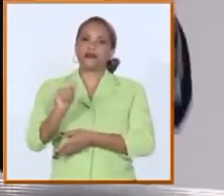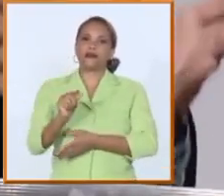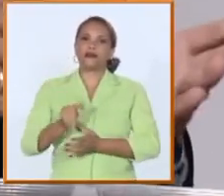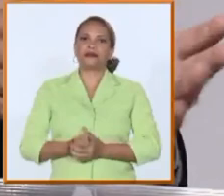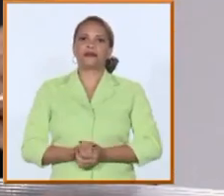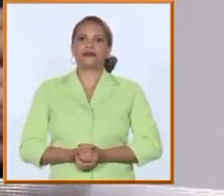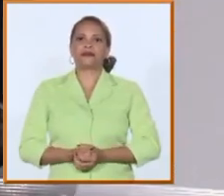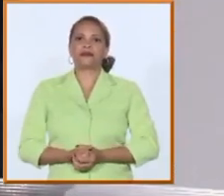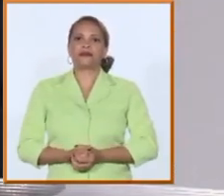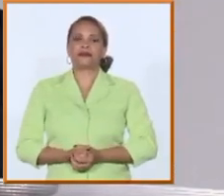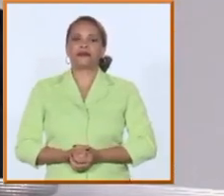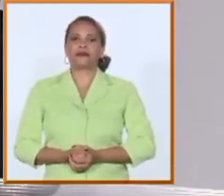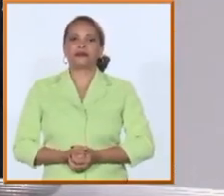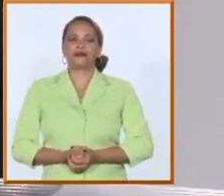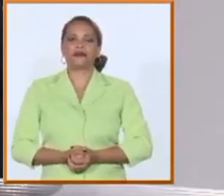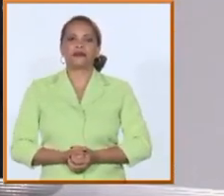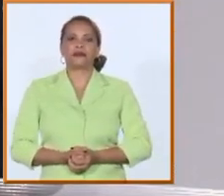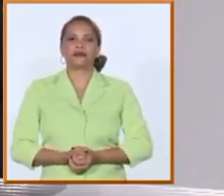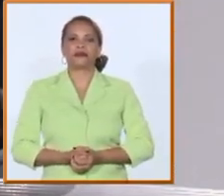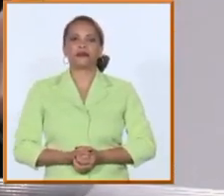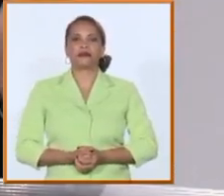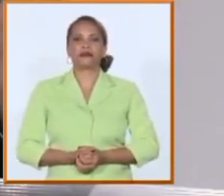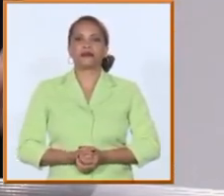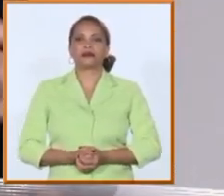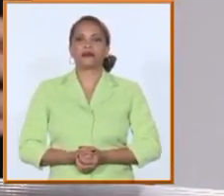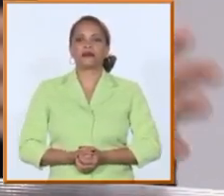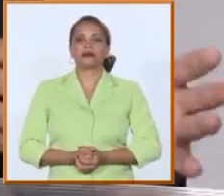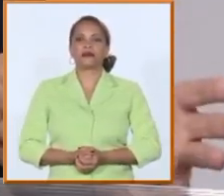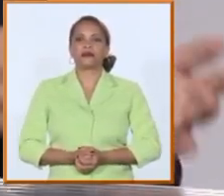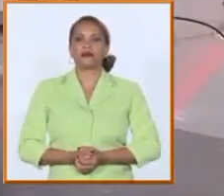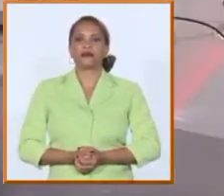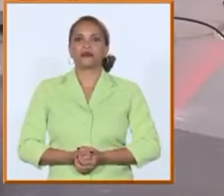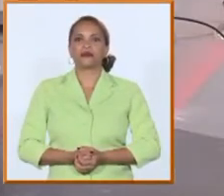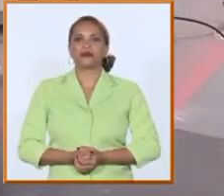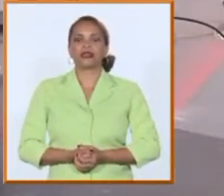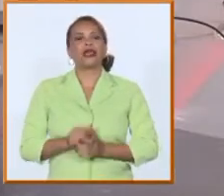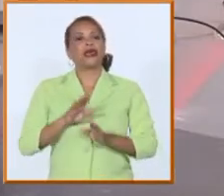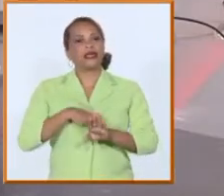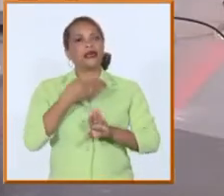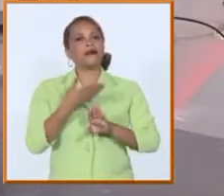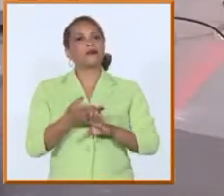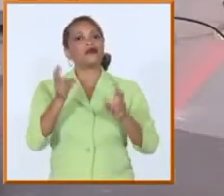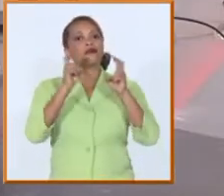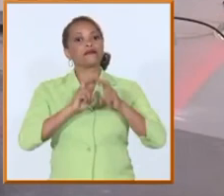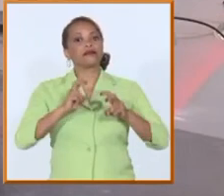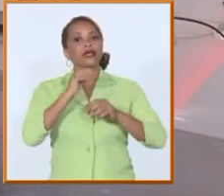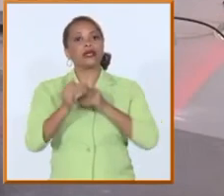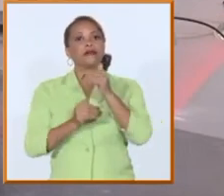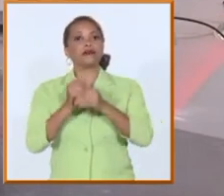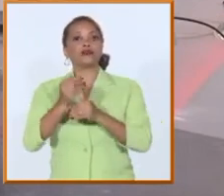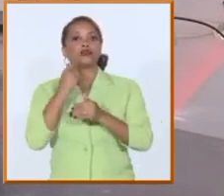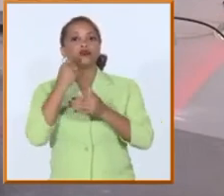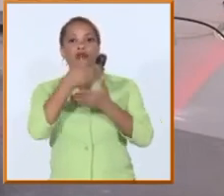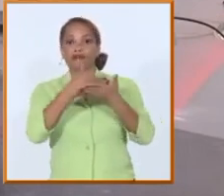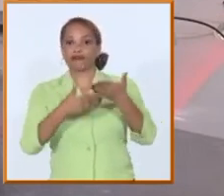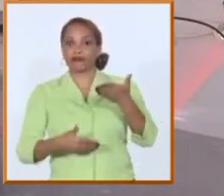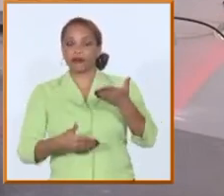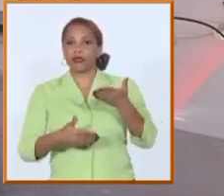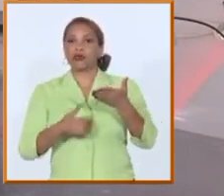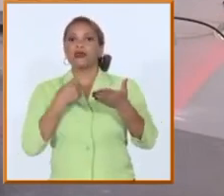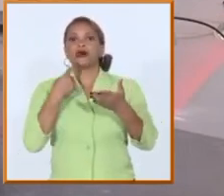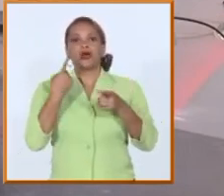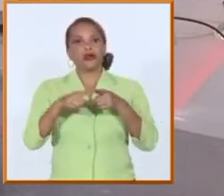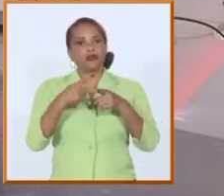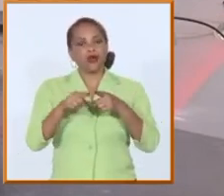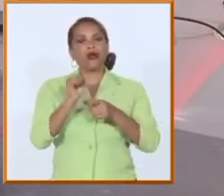situación o situación que después se verifica en los procesos de acreditación que podemos mencionar como otro de los